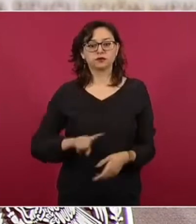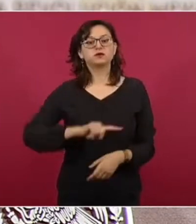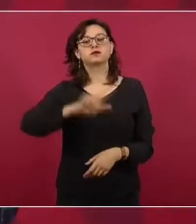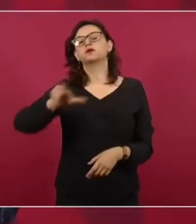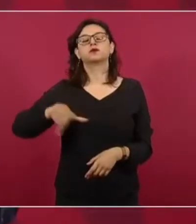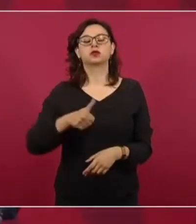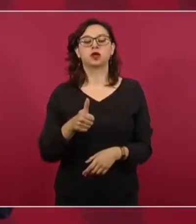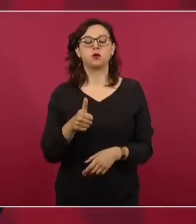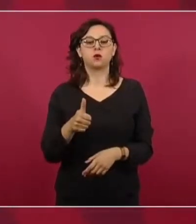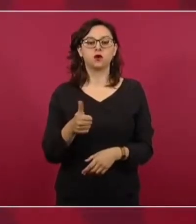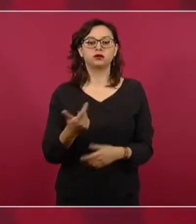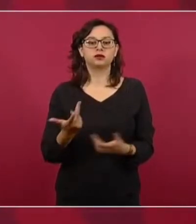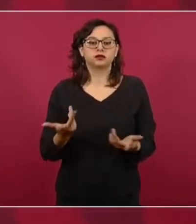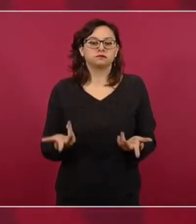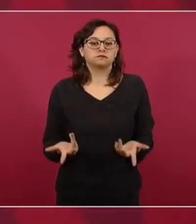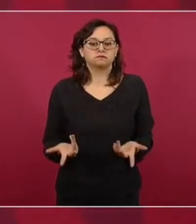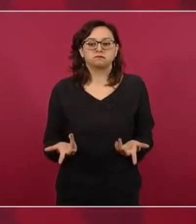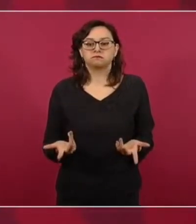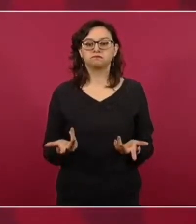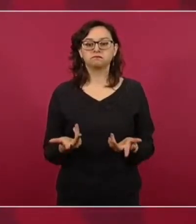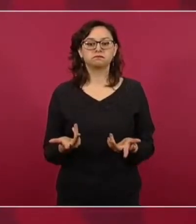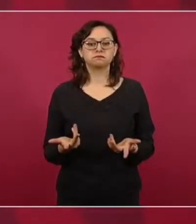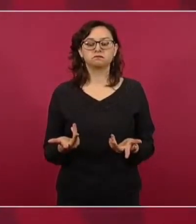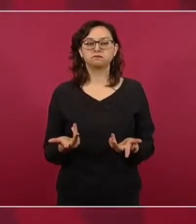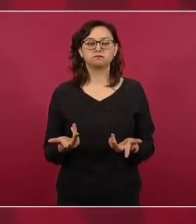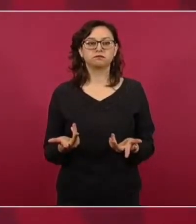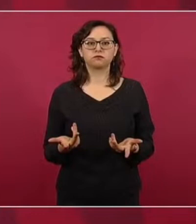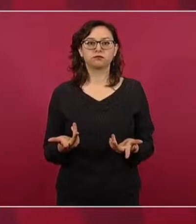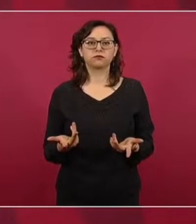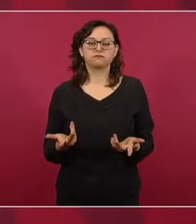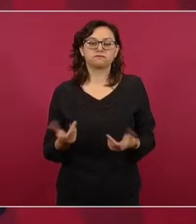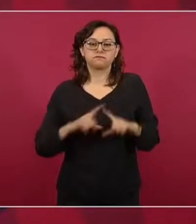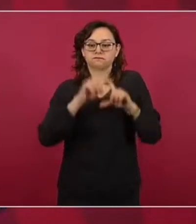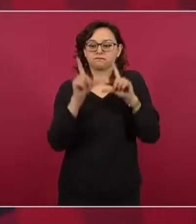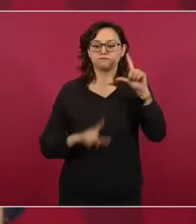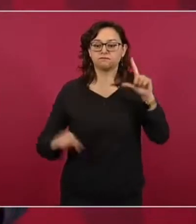nuestra política,